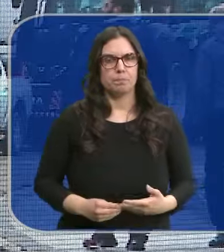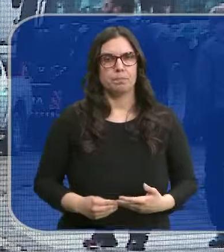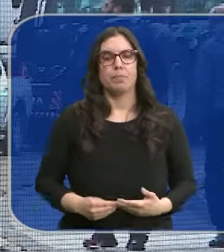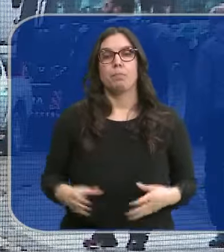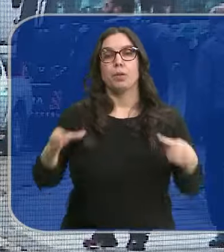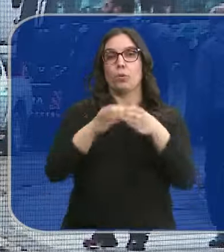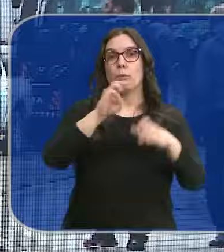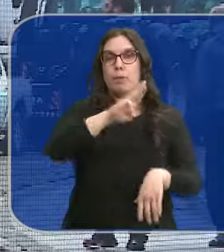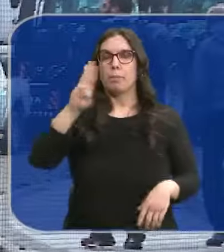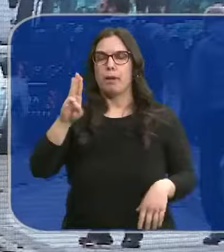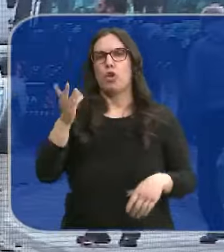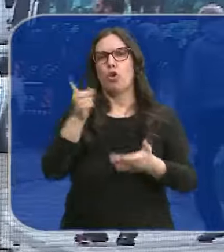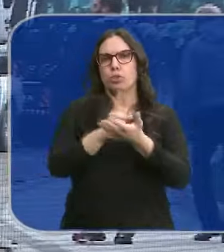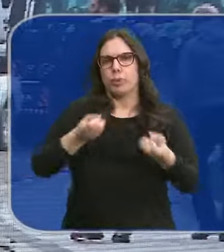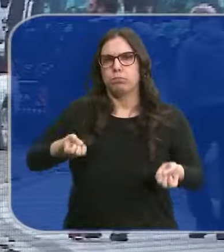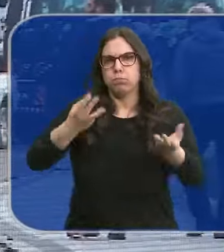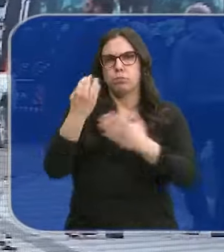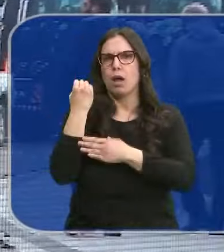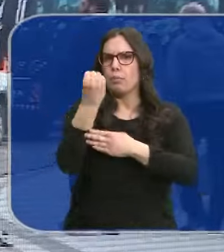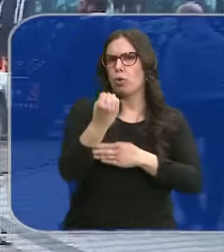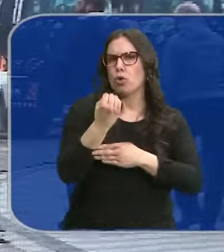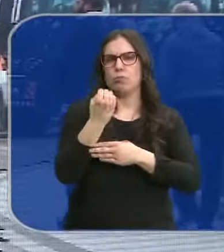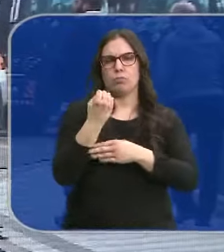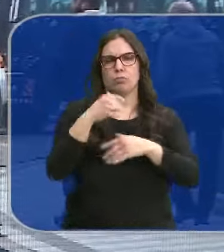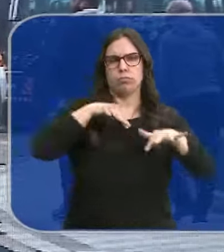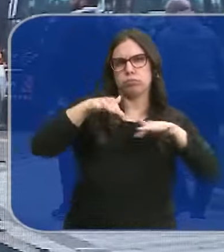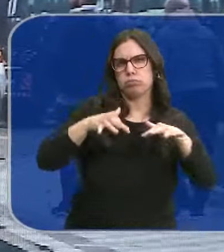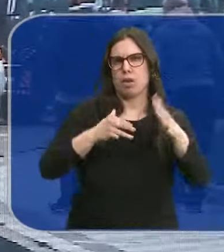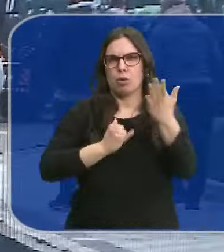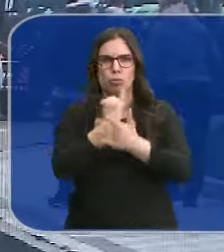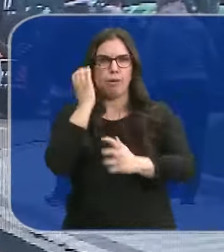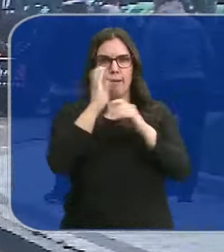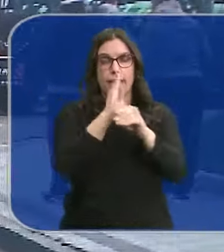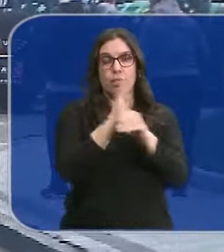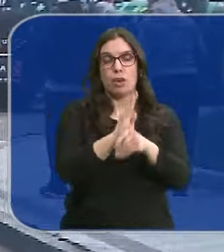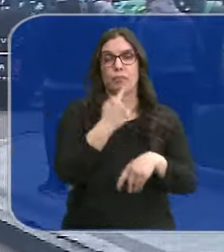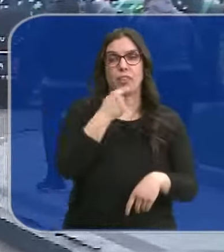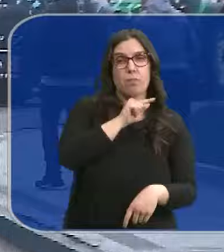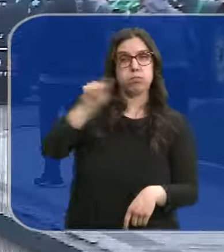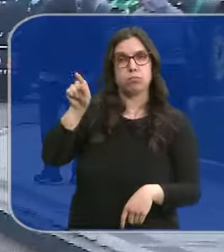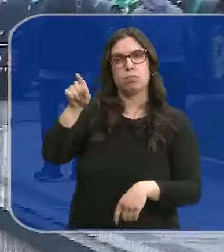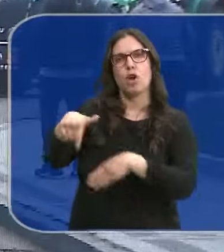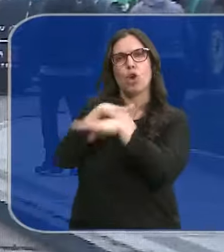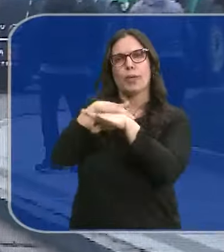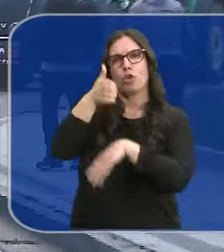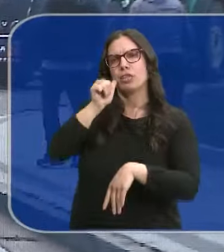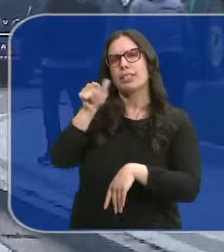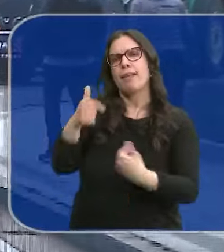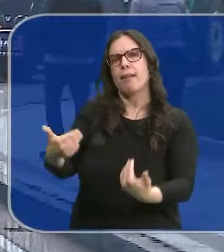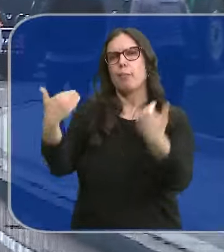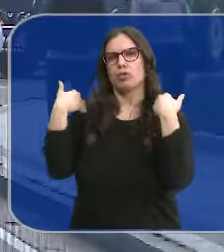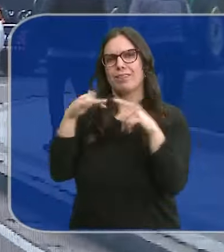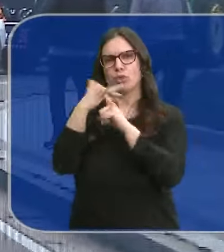El Partido Popular ha vuelto a expresar su respaldo a las movilizaciones del sector primario. Señalan al ejecutivo de Pedro Sánchez como el